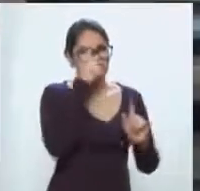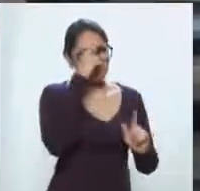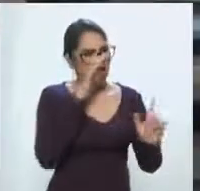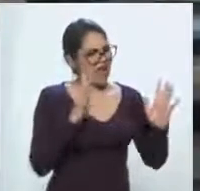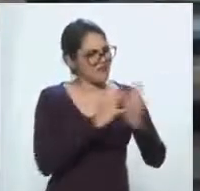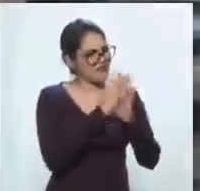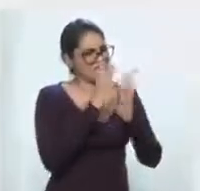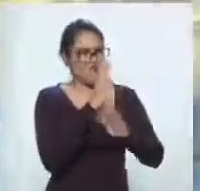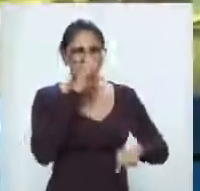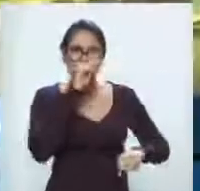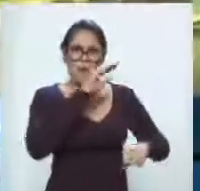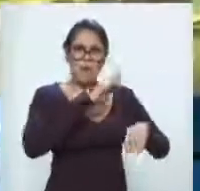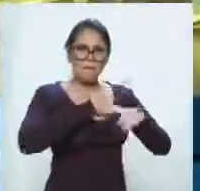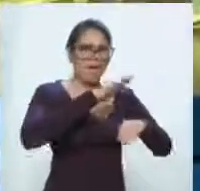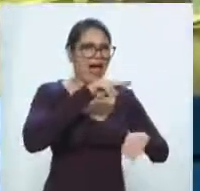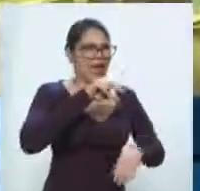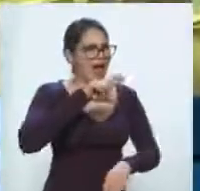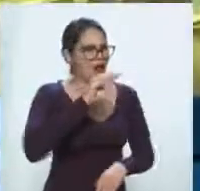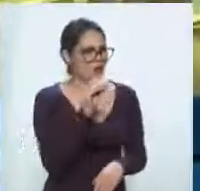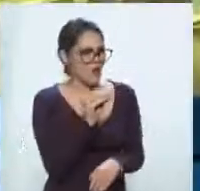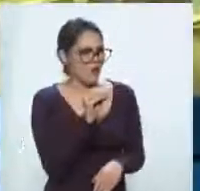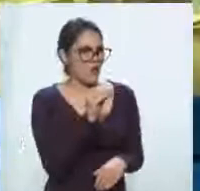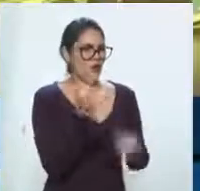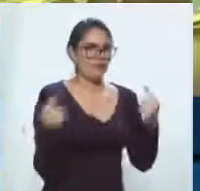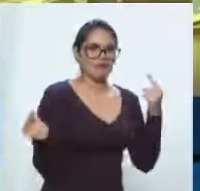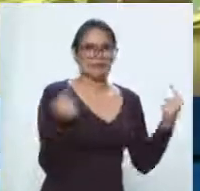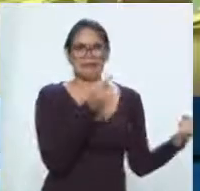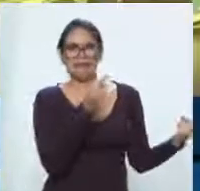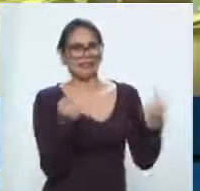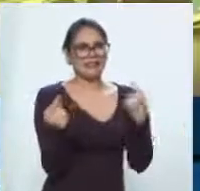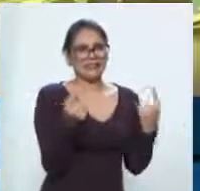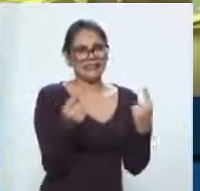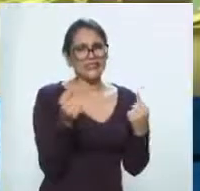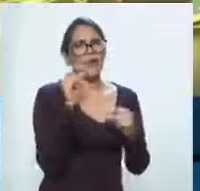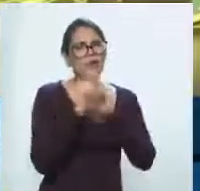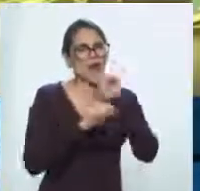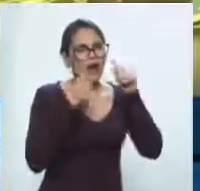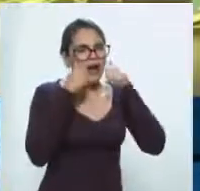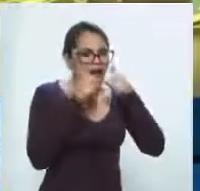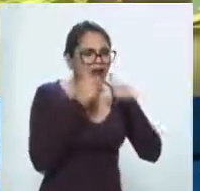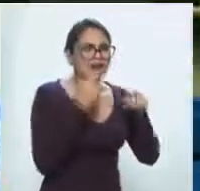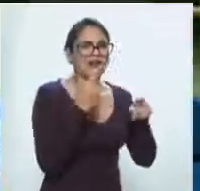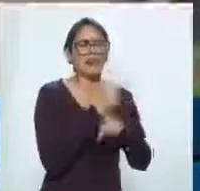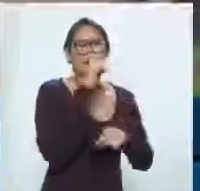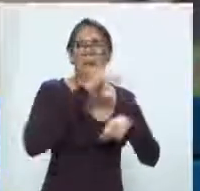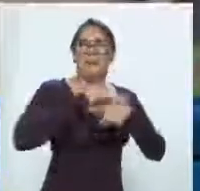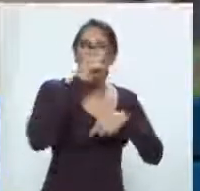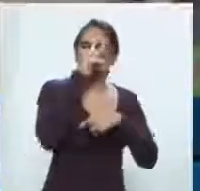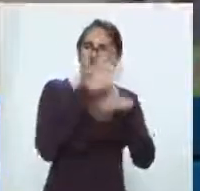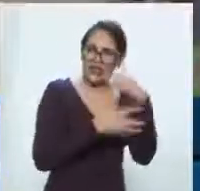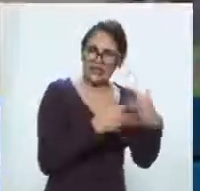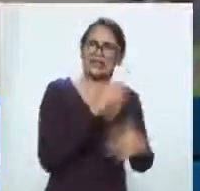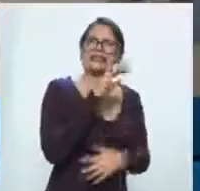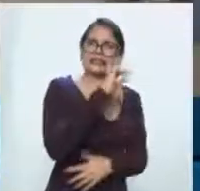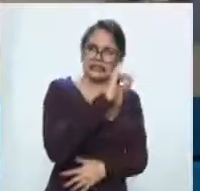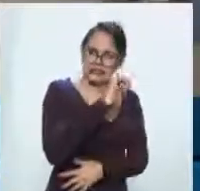de los buenos contra los malos. Se han atendido las causas sociales de la violencia, sin duda, y obviamente